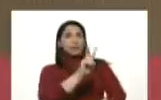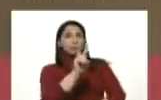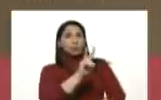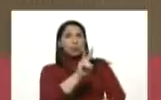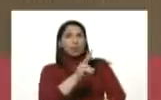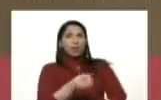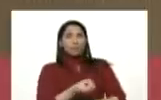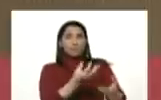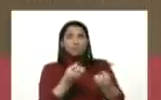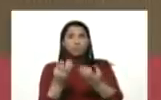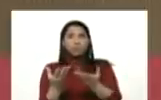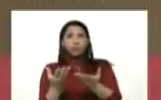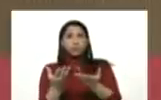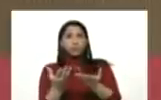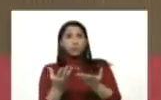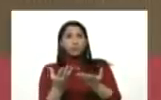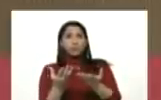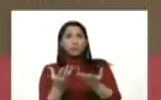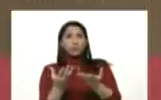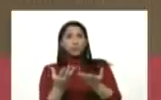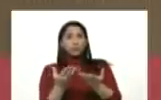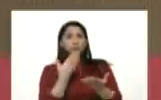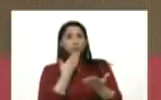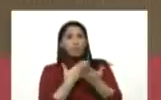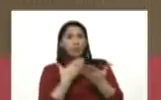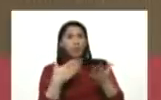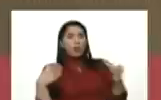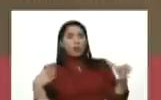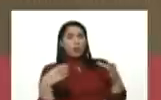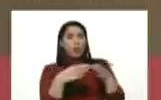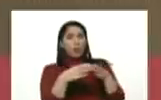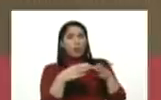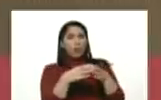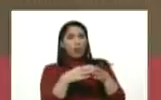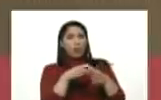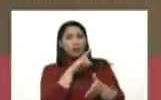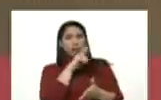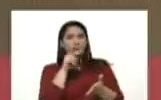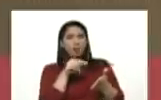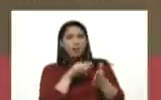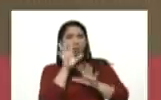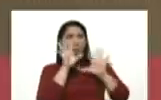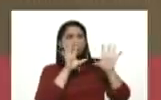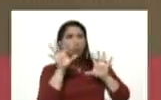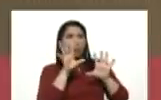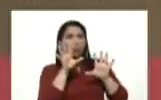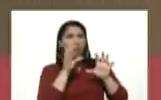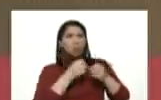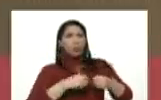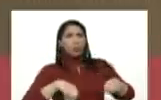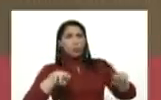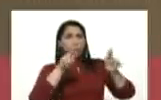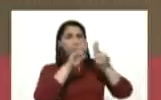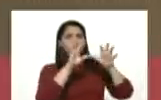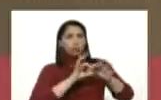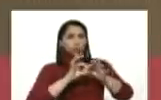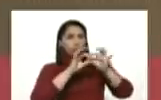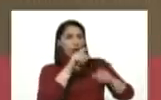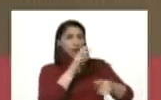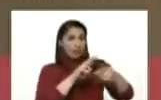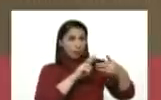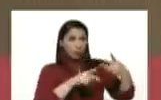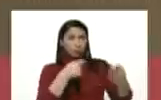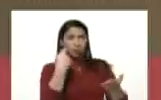ha dado opciones a través de la organización de las Naciones Unidas para que esos recursos sean invertidos